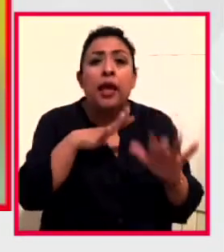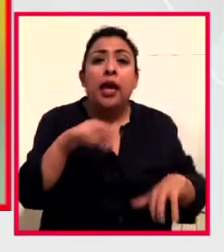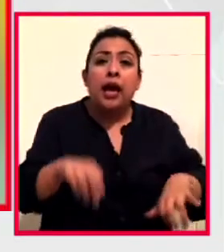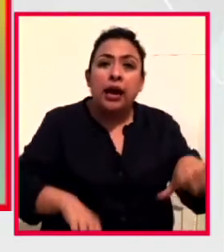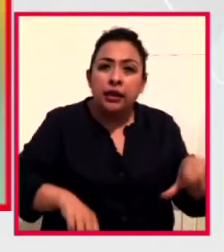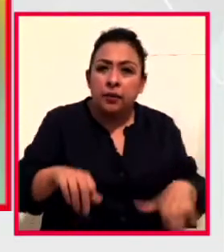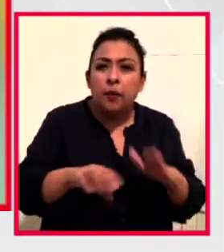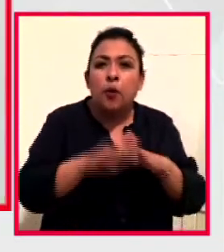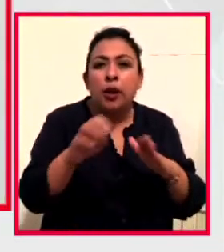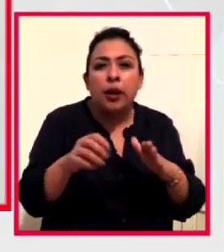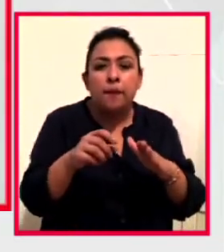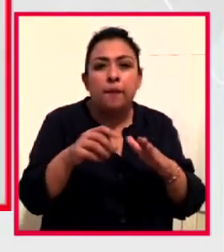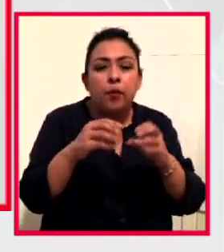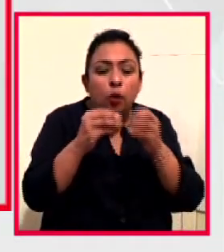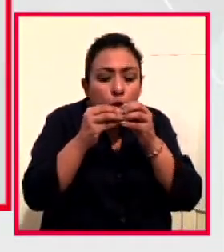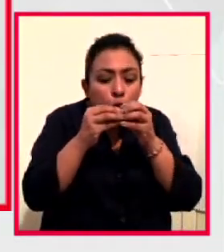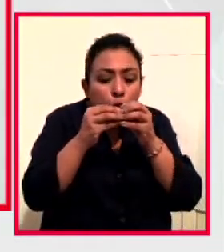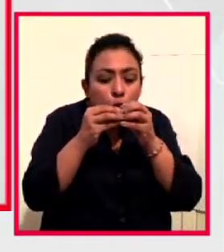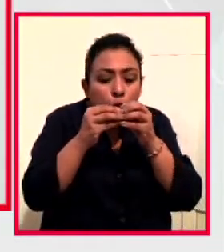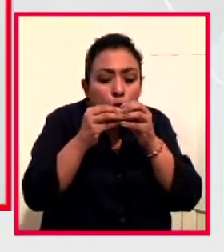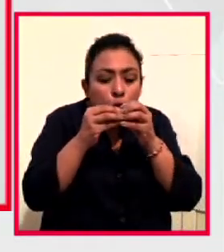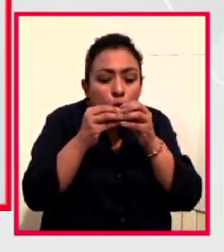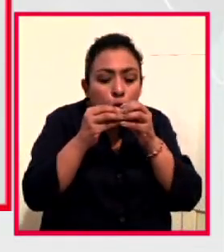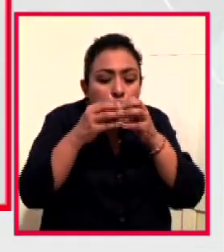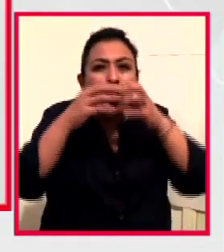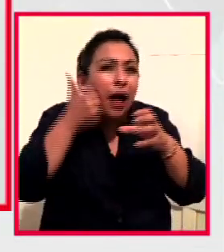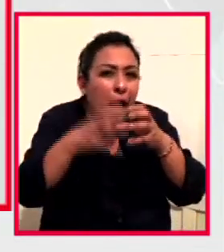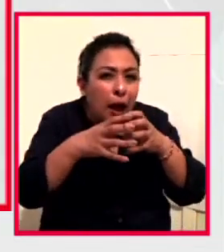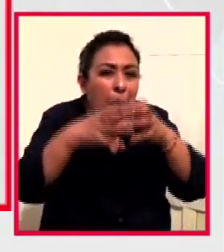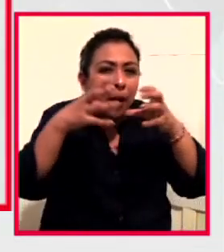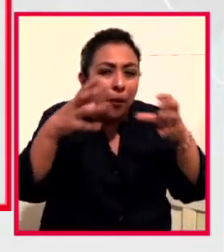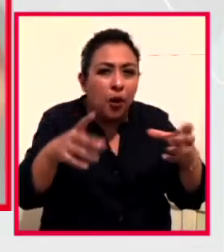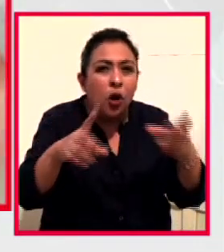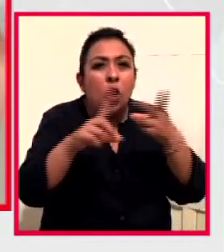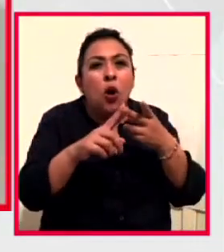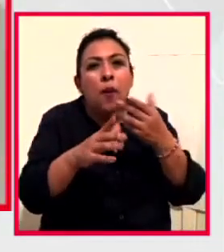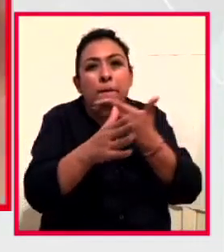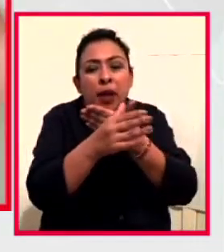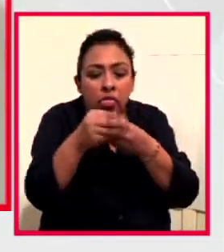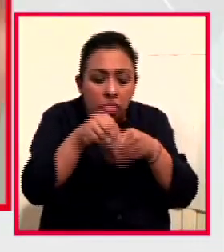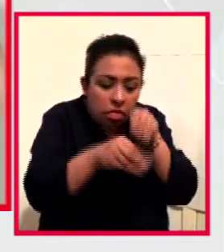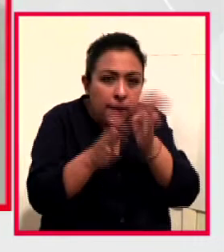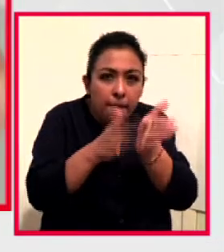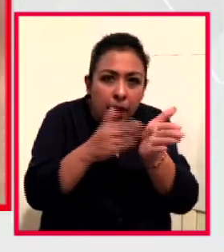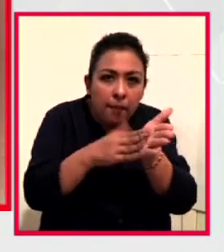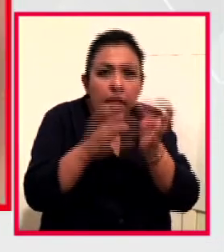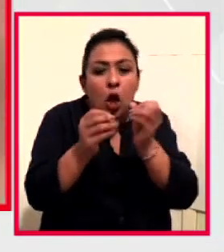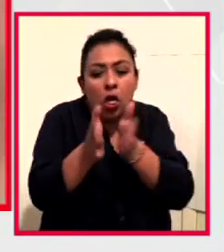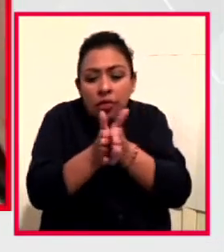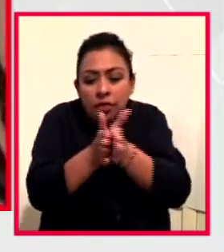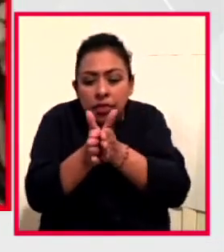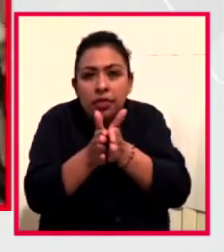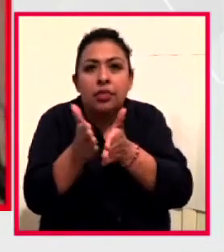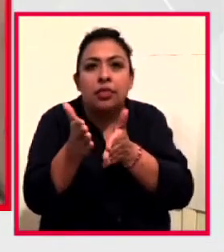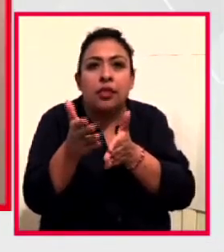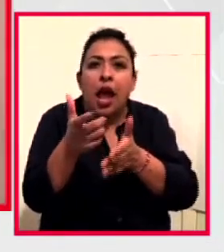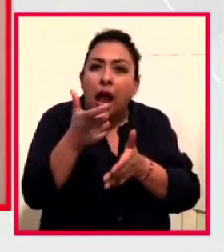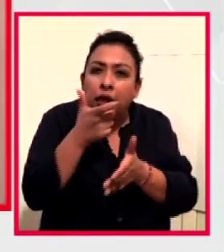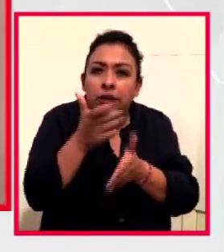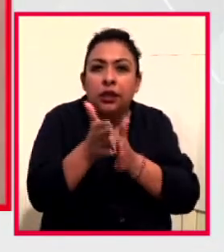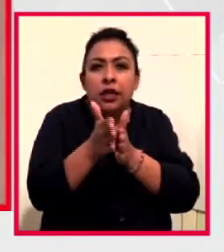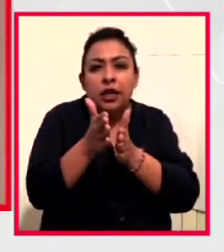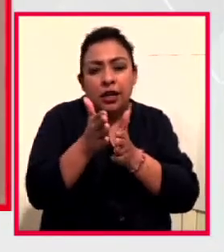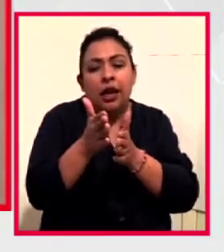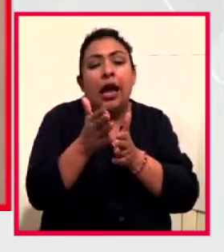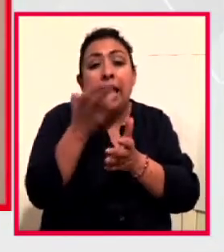hacer burbujas en el hogar, construir un huerto, realizar mariposas de origami o trufas de chocolate y galleta son parte de las propuestas que